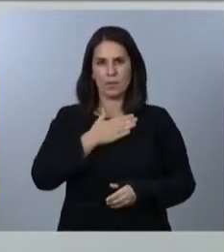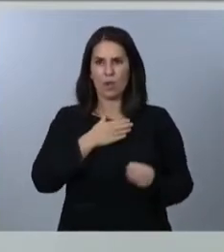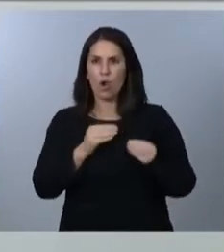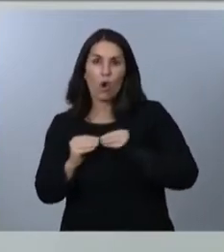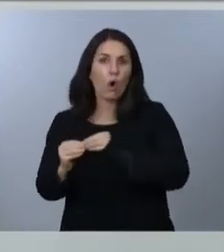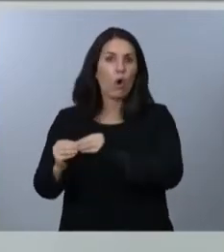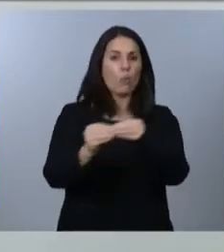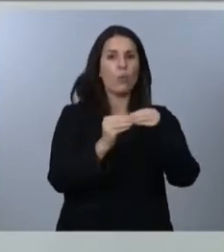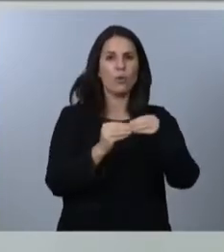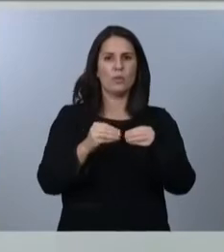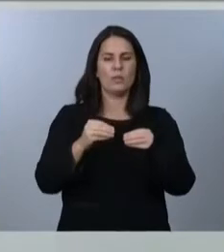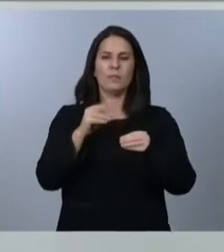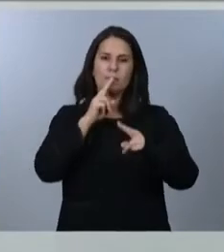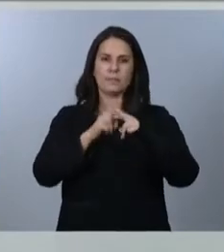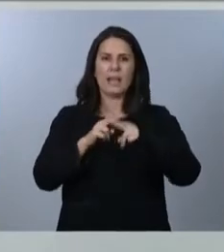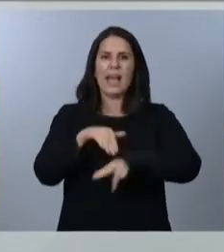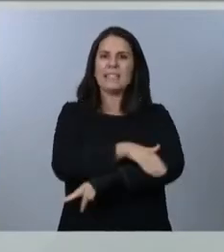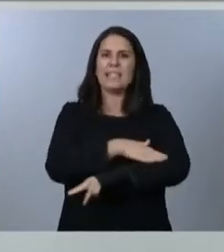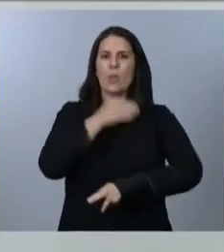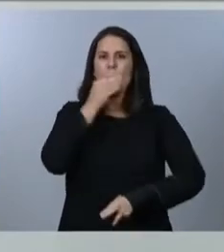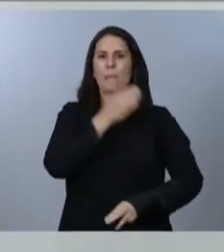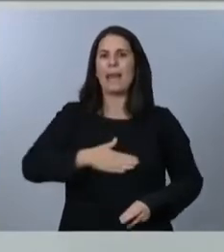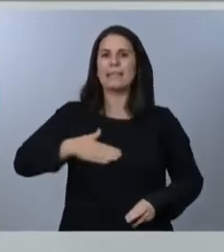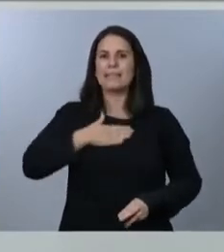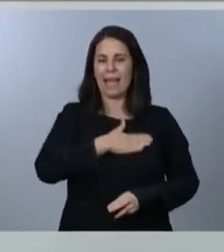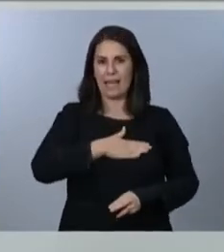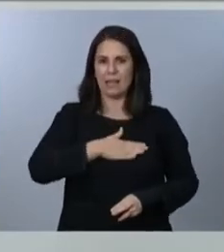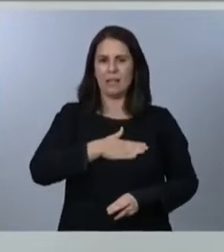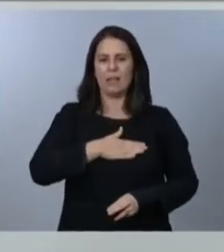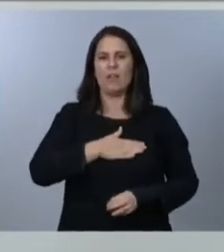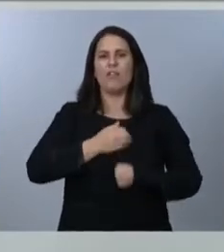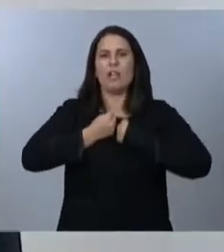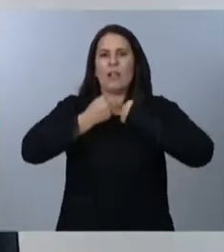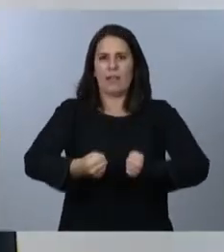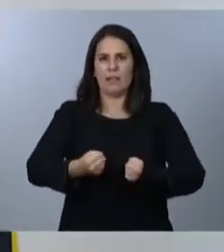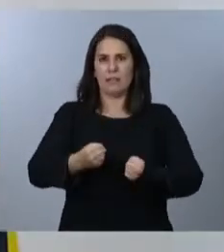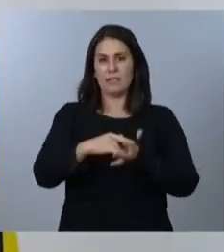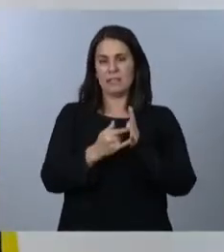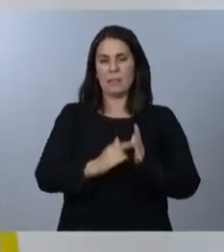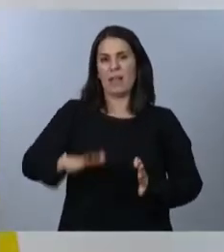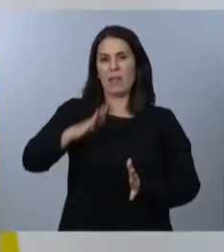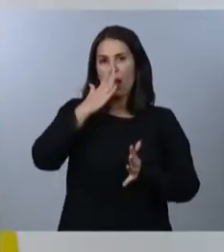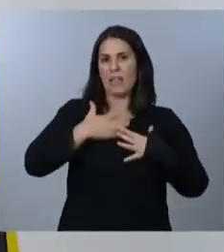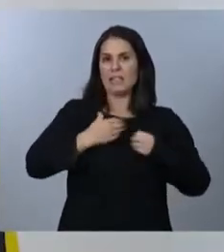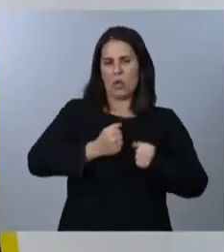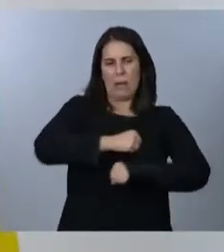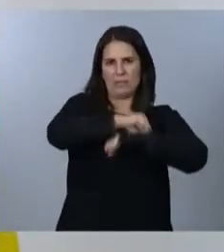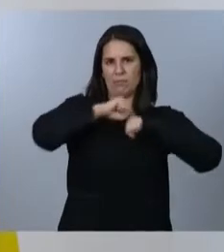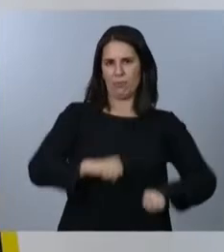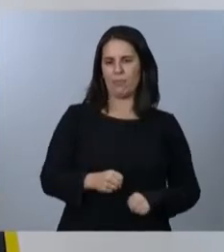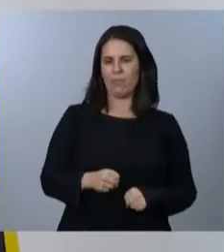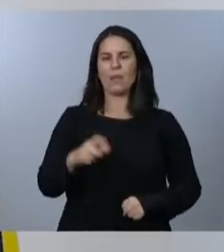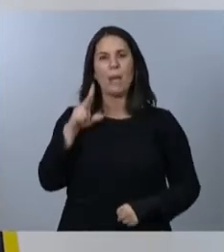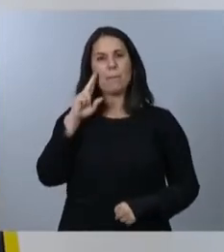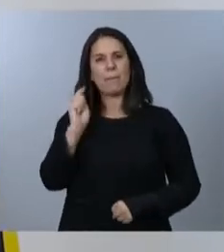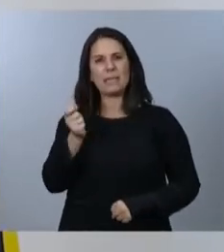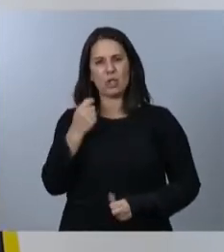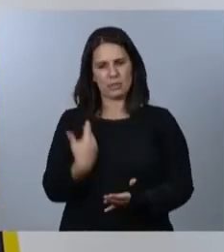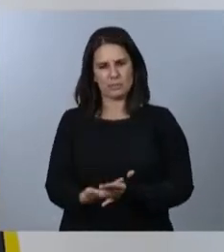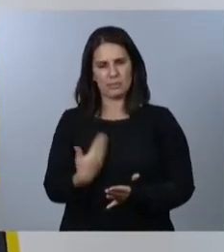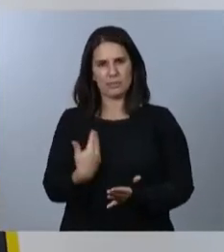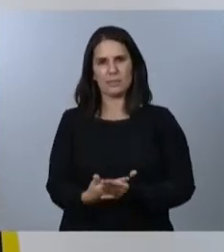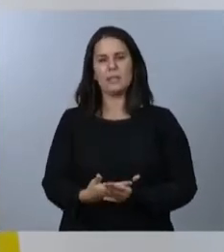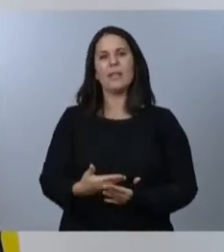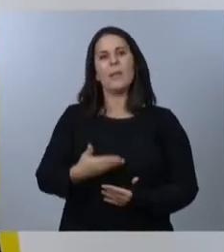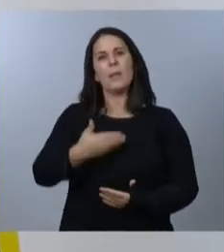bienestar, con un sistema nacional de salud que tiene que ser mucho más robusto, unas pensiones que deben garantizar la dignidad de las jubilaciones de nuestros